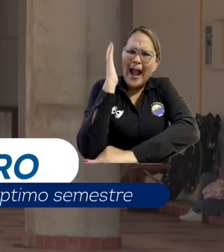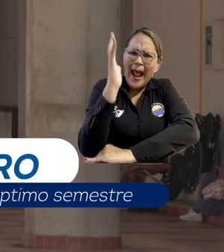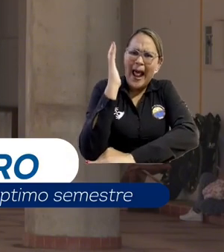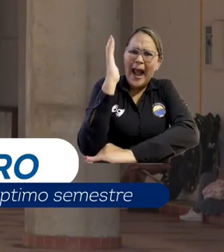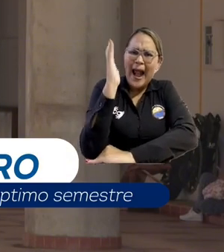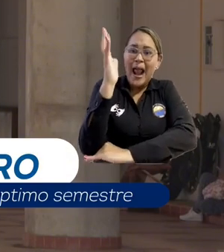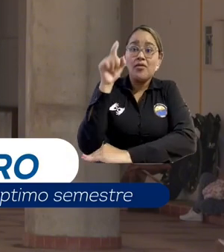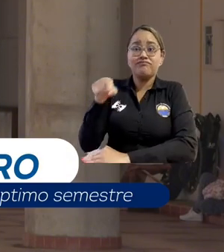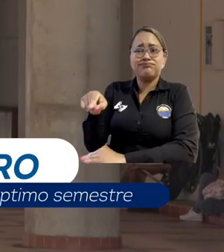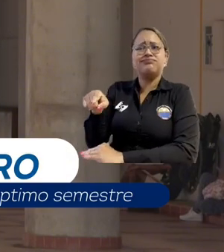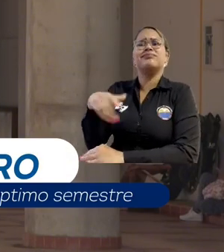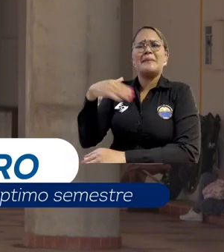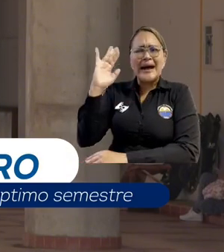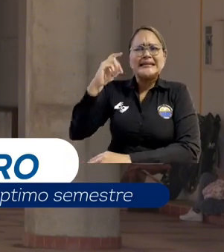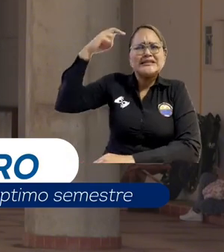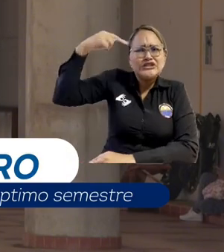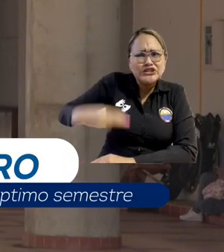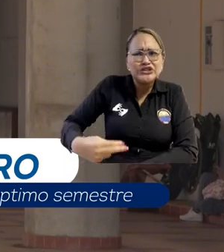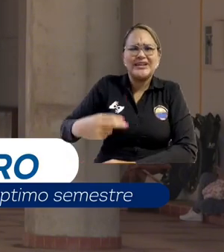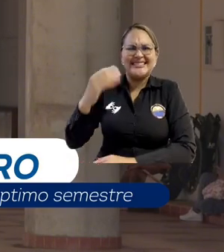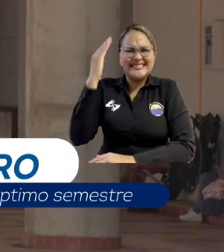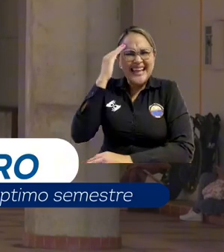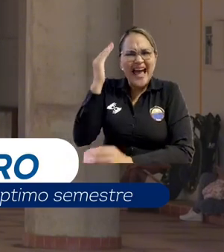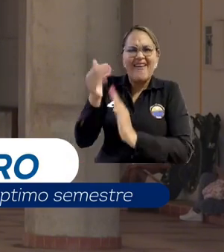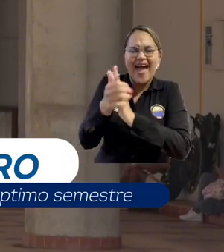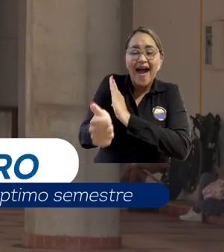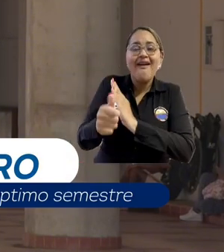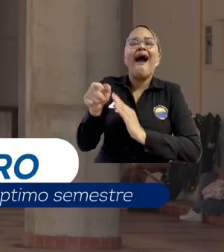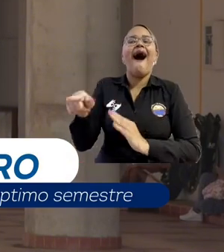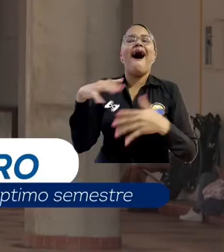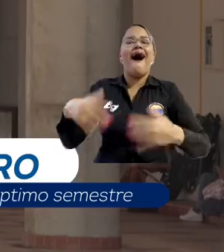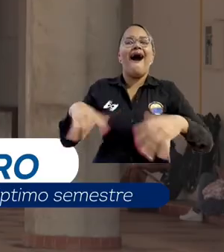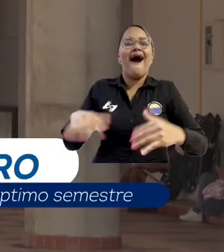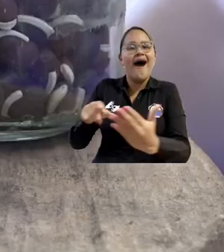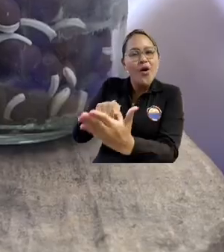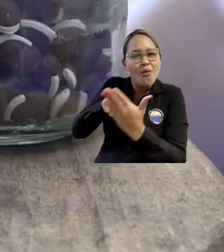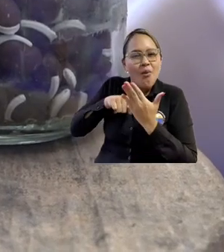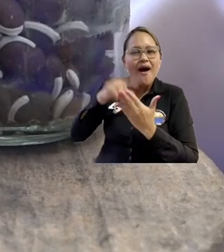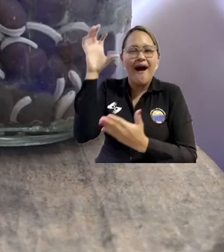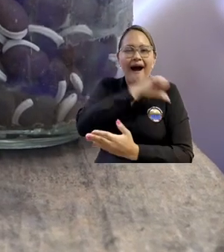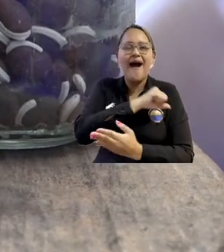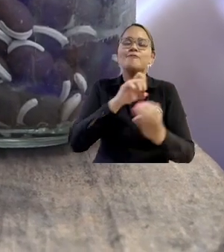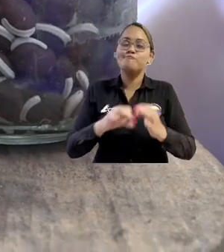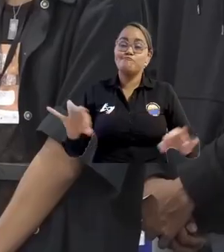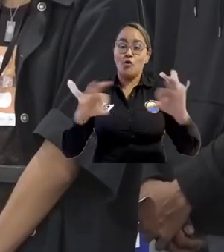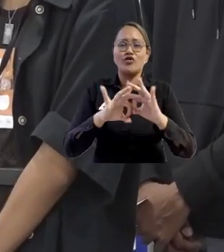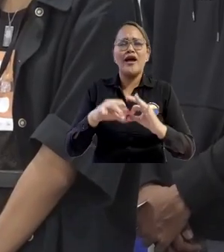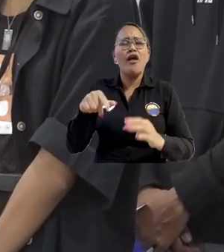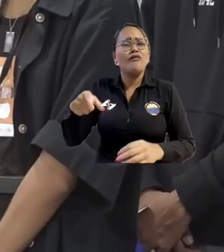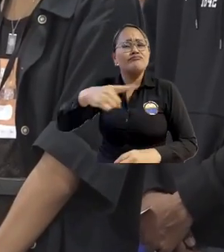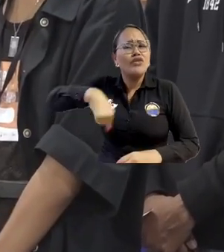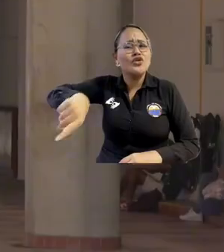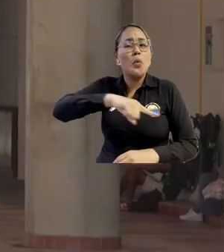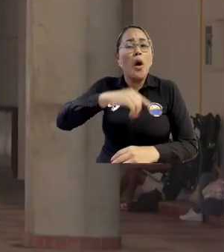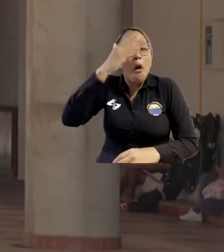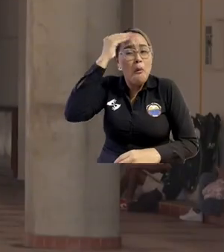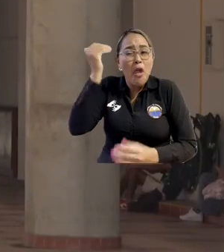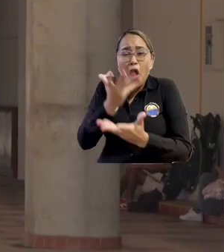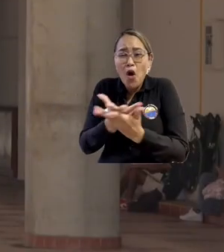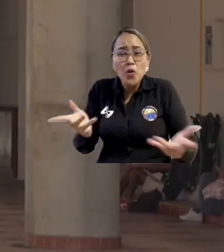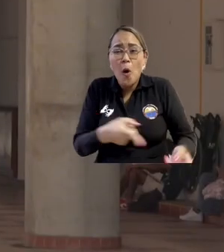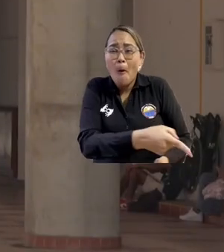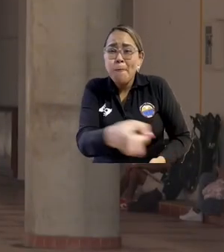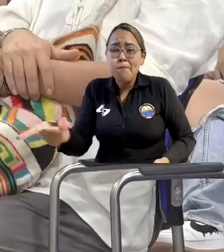porque con su historia nos han demostrado que nosotros no debemos olvidarnos de lo que tenemos, pues